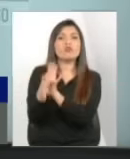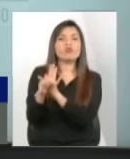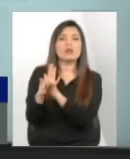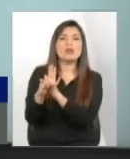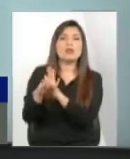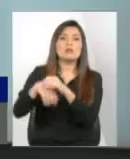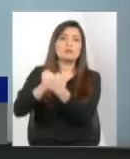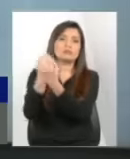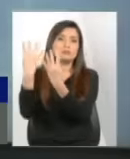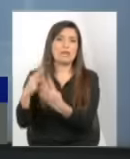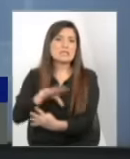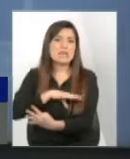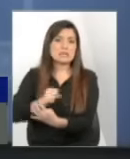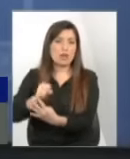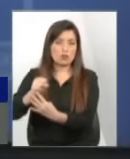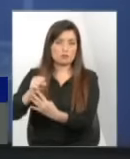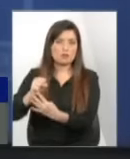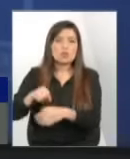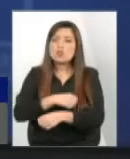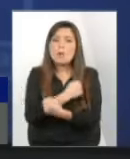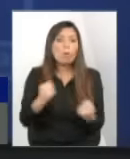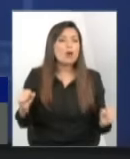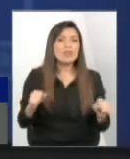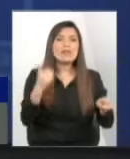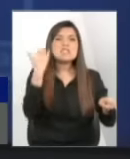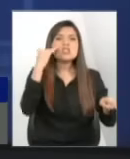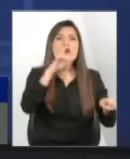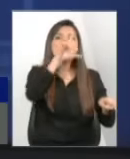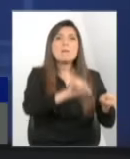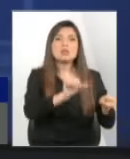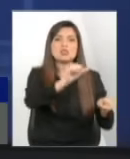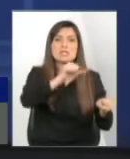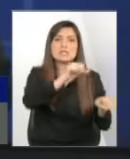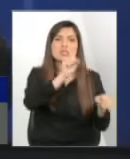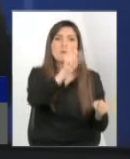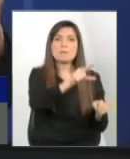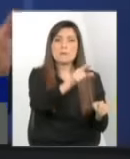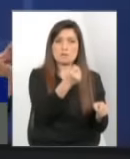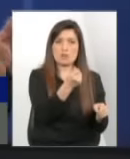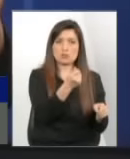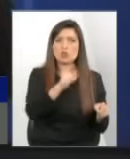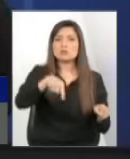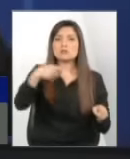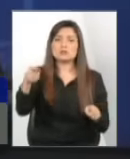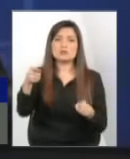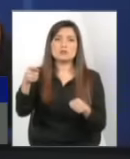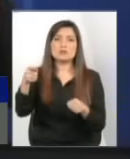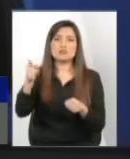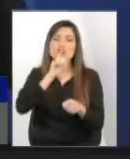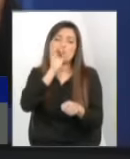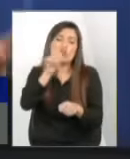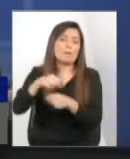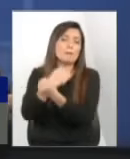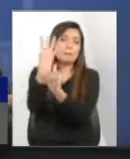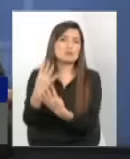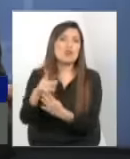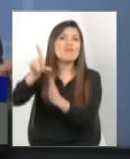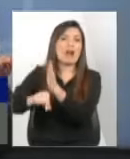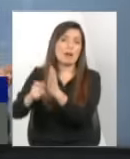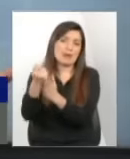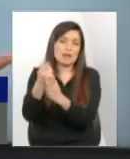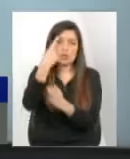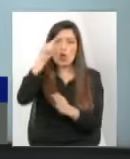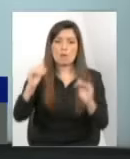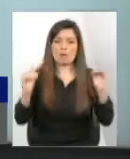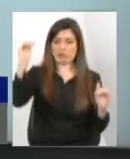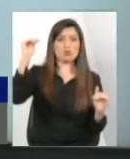penitenciaría de Santiago es decir un niño chileno no puede costar menos de 600 mil pesos yo no digo que a los que están detenidos les bajen los recursos sino que a estos niños